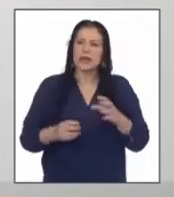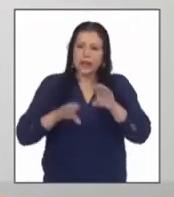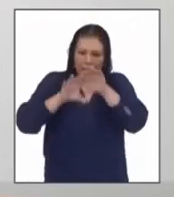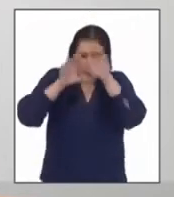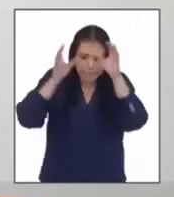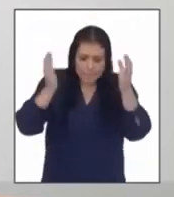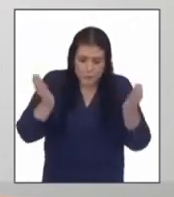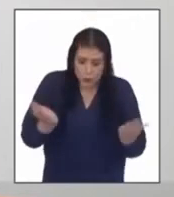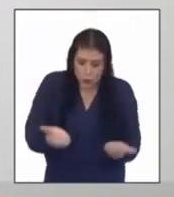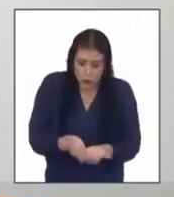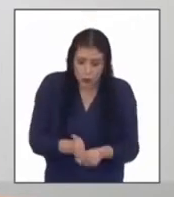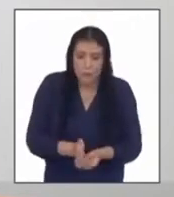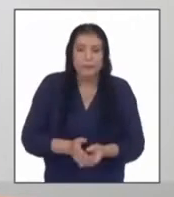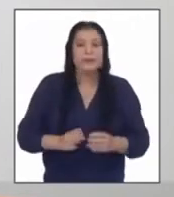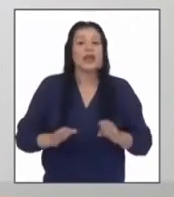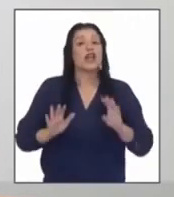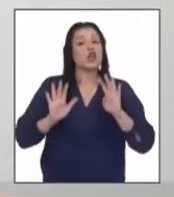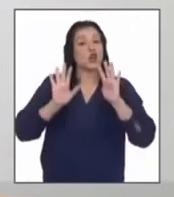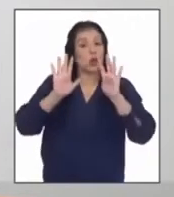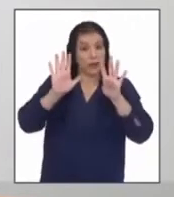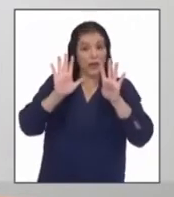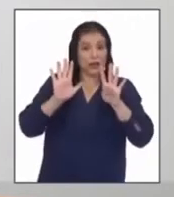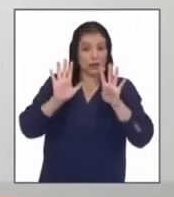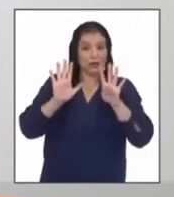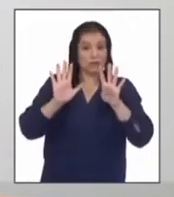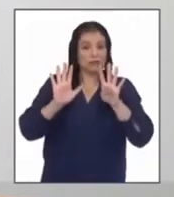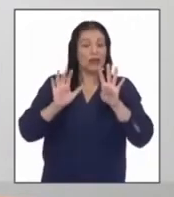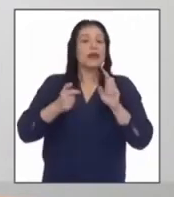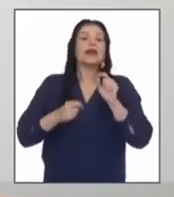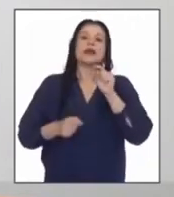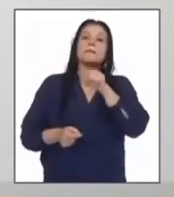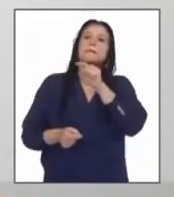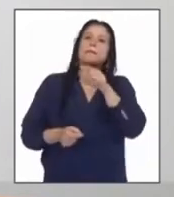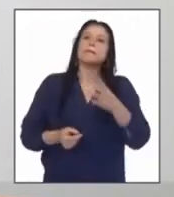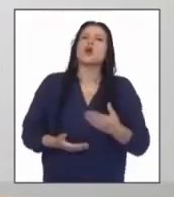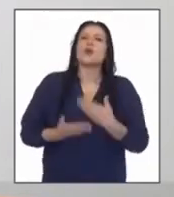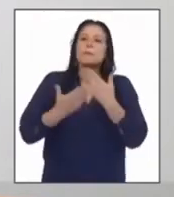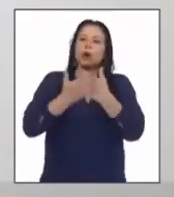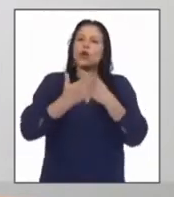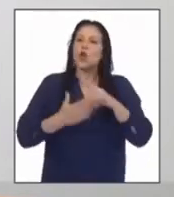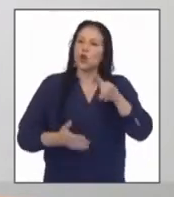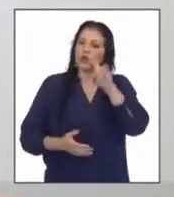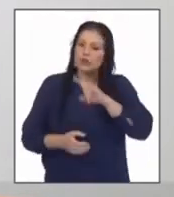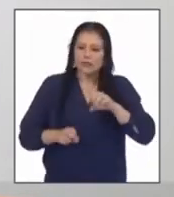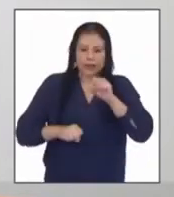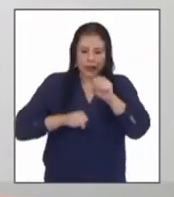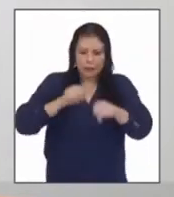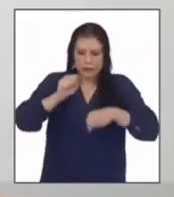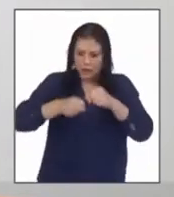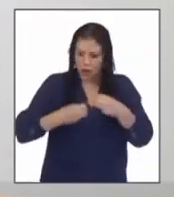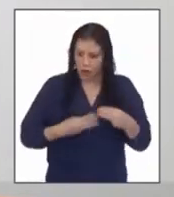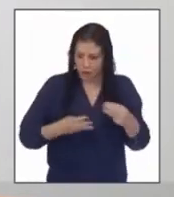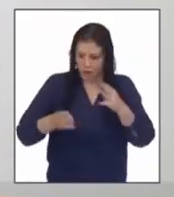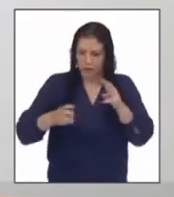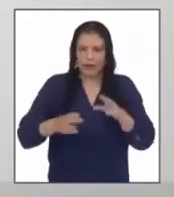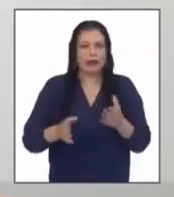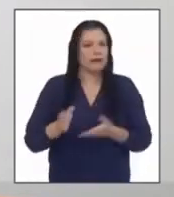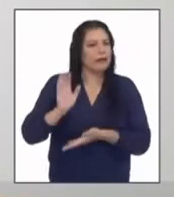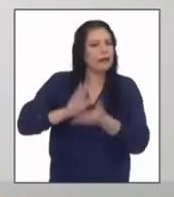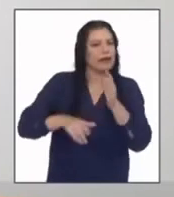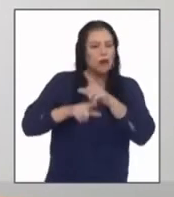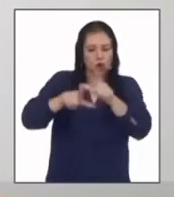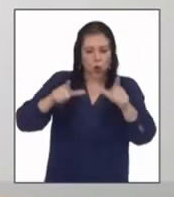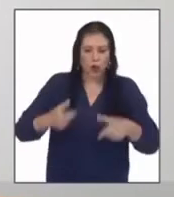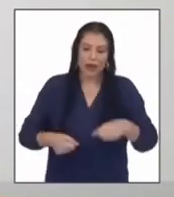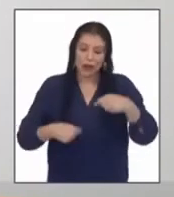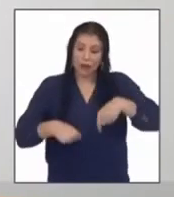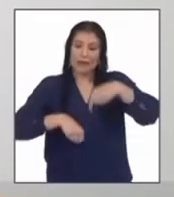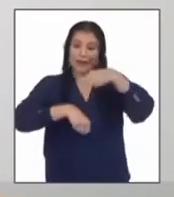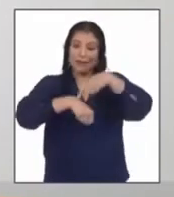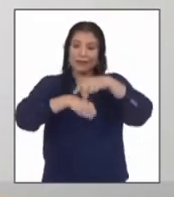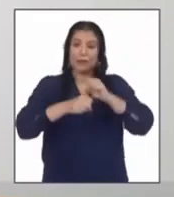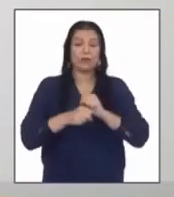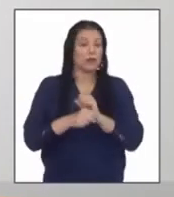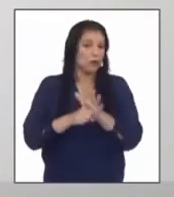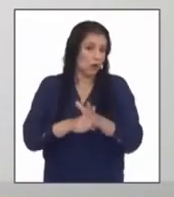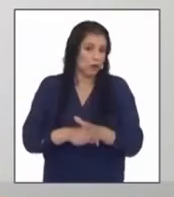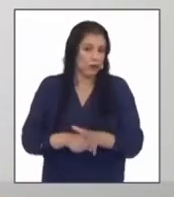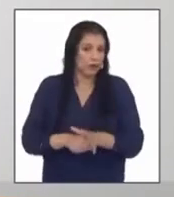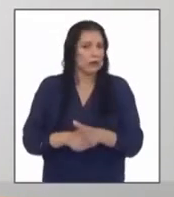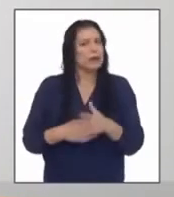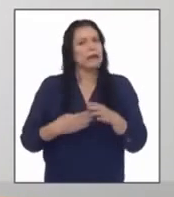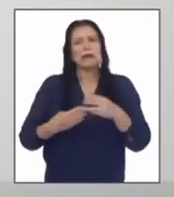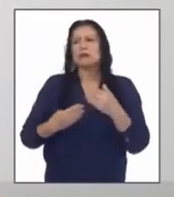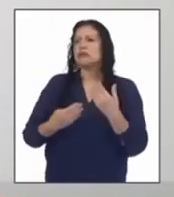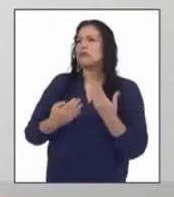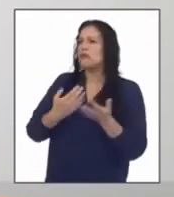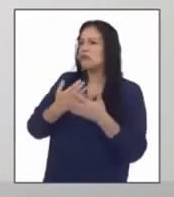de países que proponen utilizar la bicicleta como medio de transporte en plena pandemia es muy